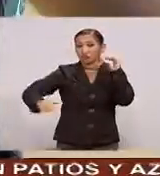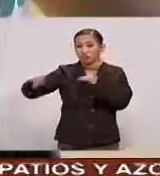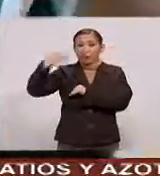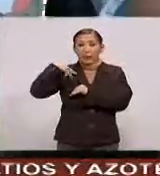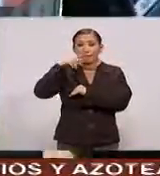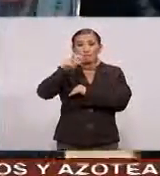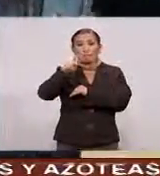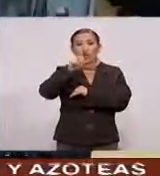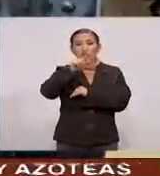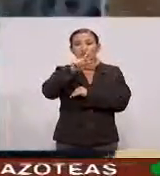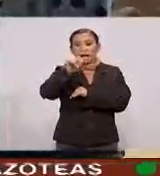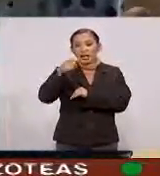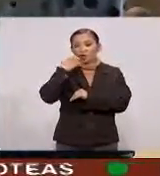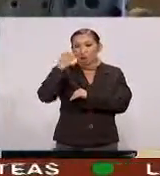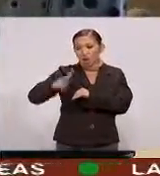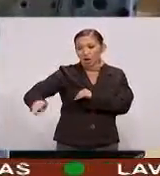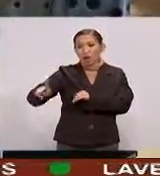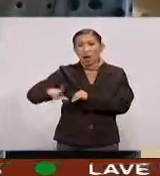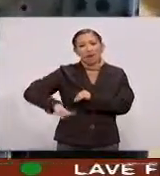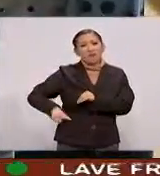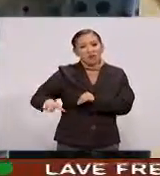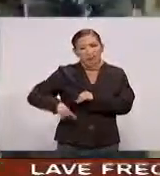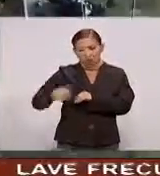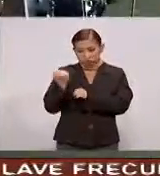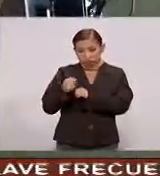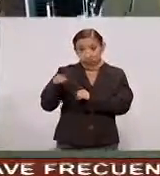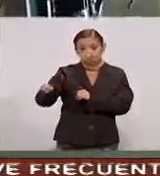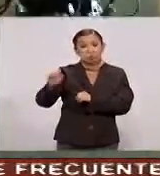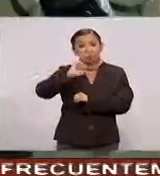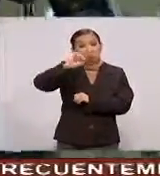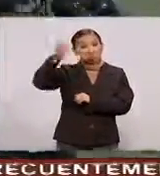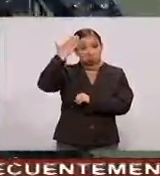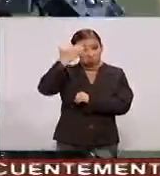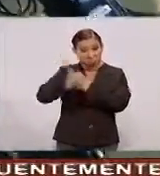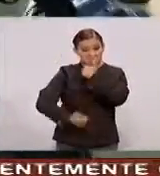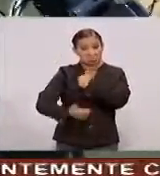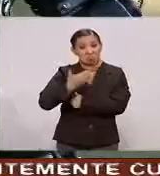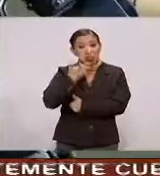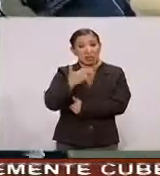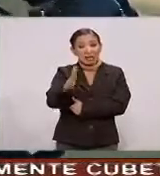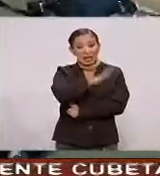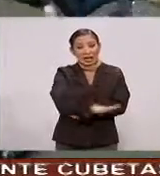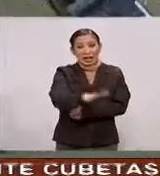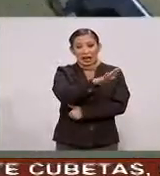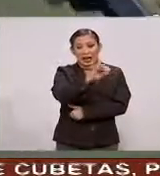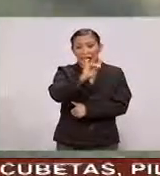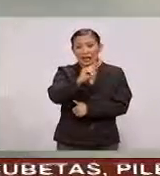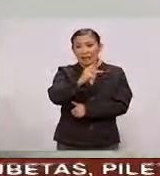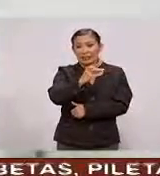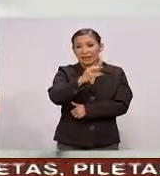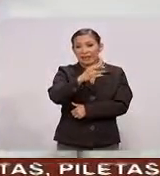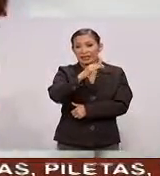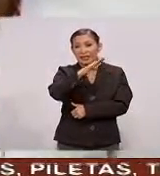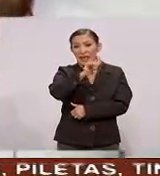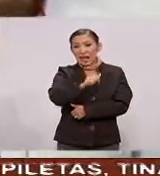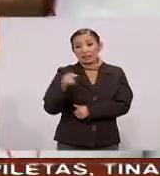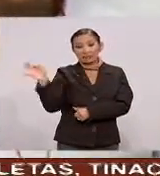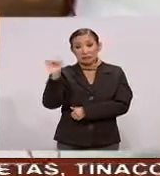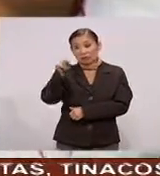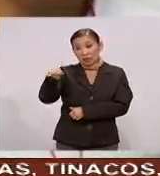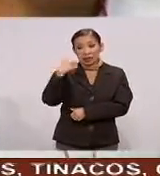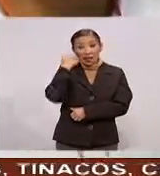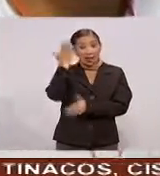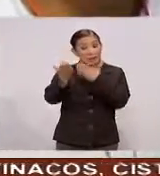De Poza Rica Es una escuela Pública Que ha destacado Por formar Profesionales Competitivos En las áreas De ingeniería Si ustedes